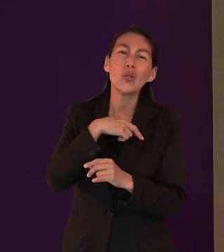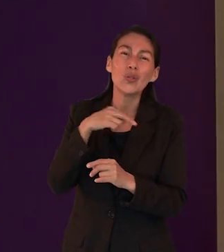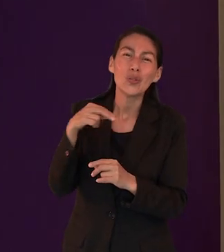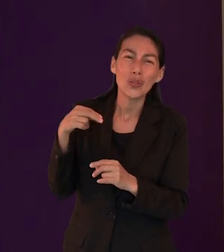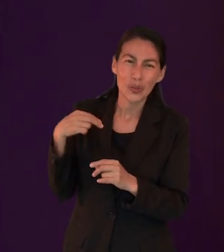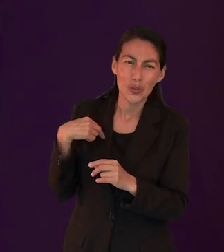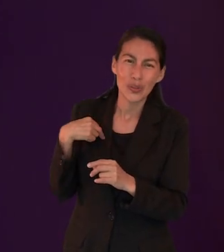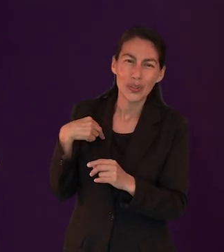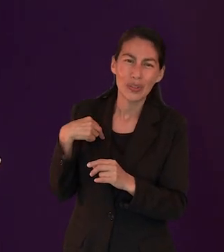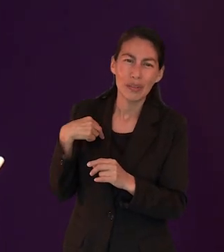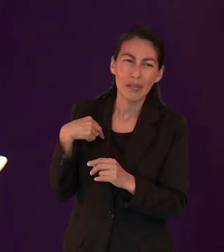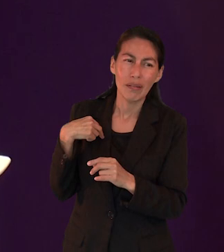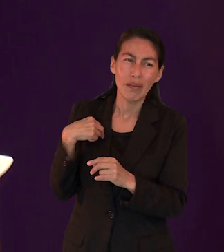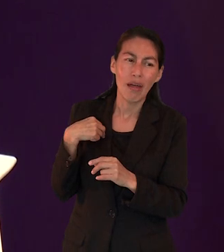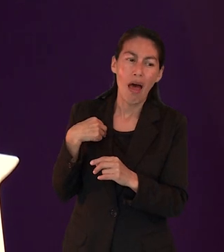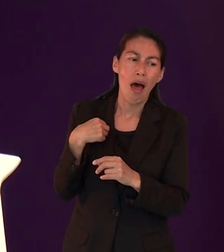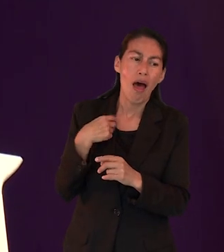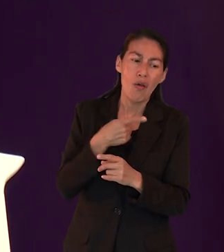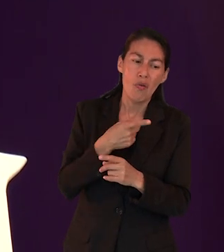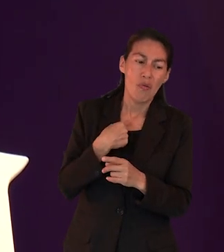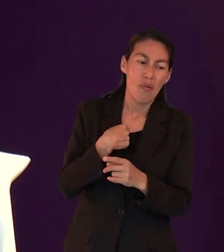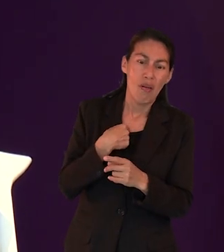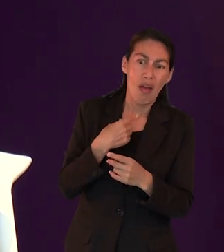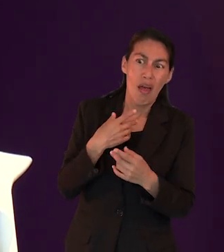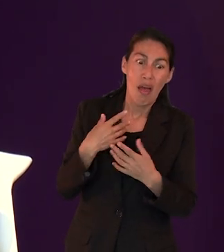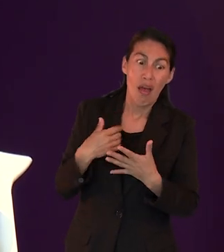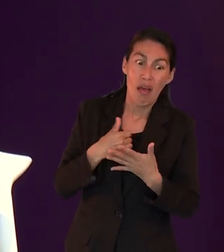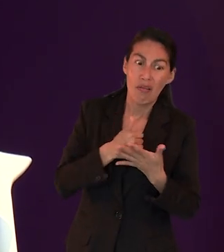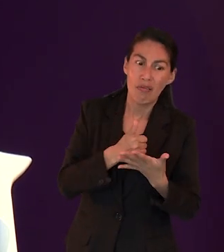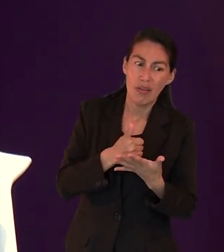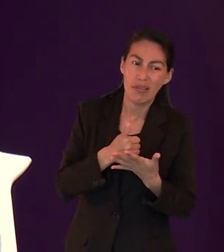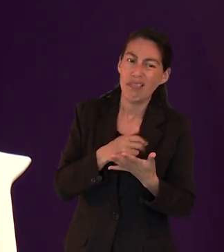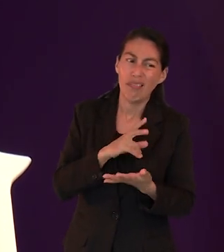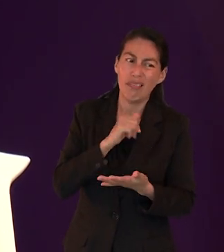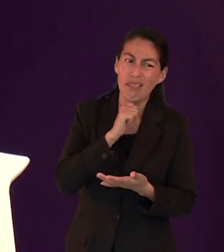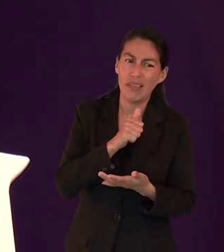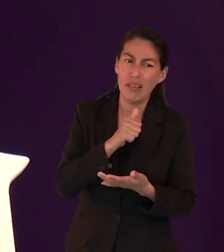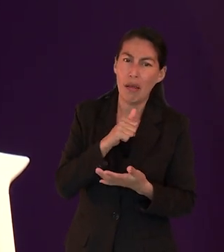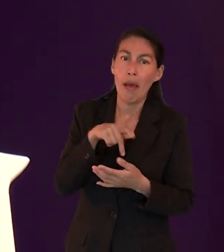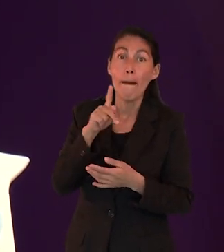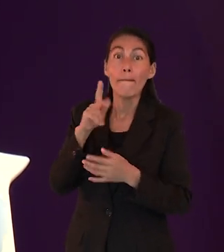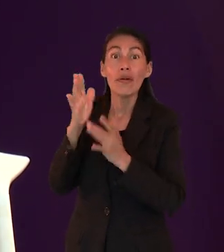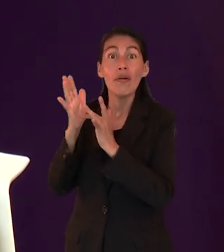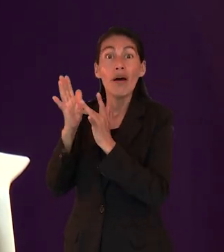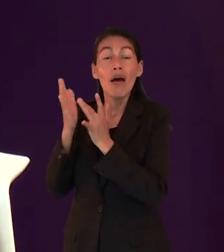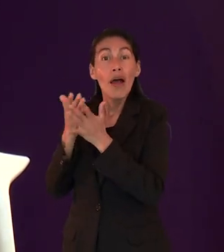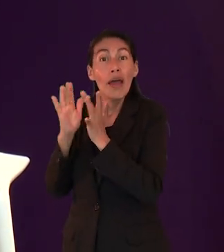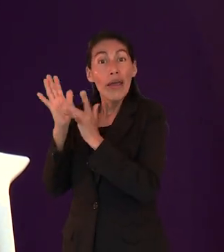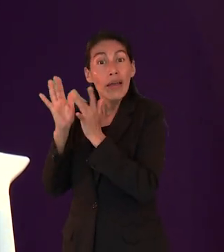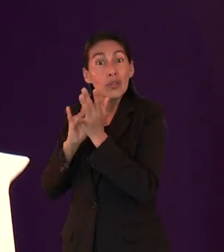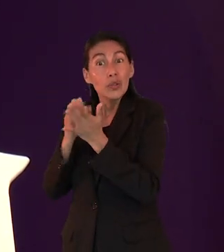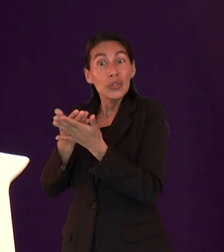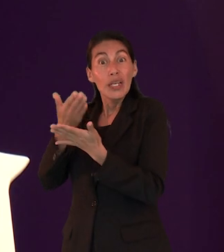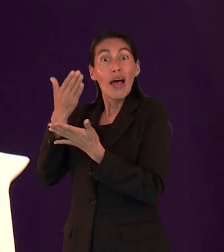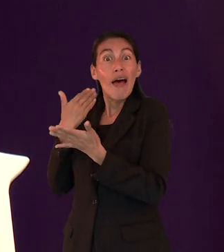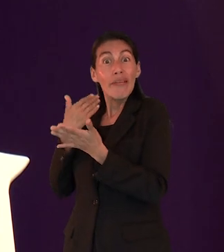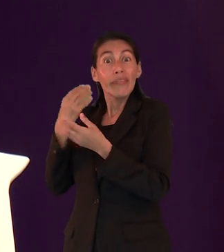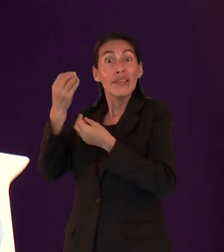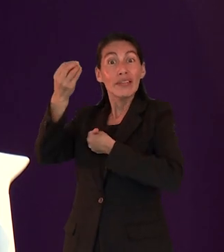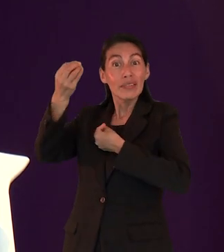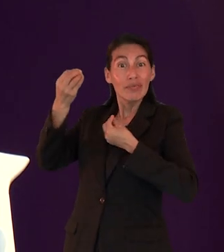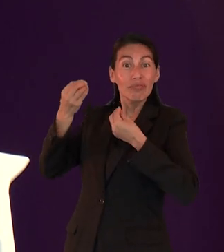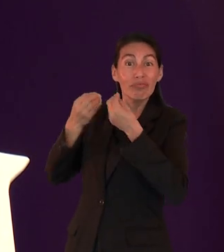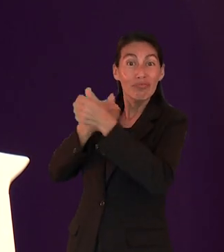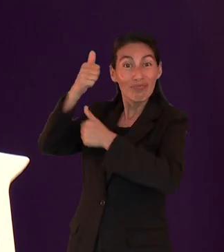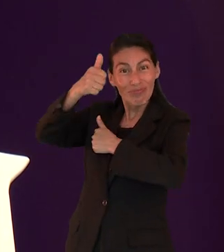que Jesús hizo por nosotros. Porque ofrecer la hospitalidad, pues, implica compartir posesiones con otra persona o incluso, pues,